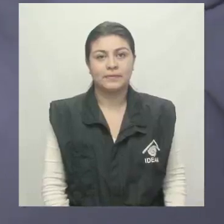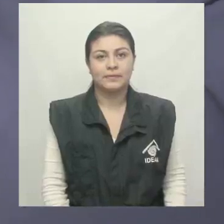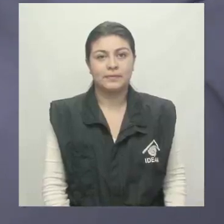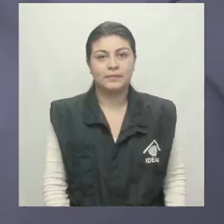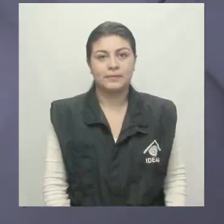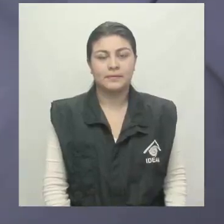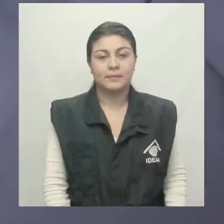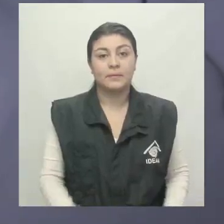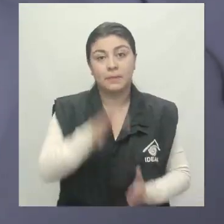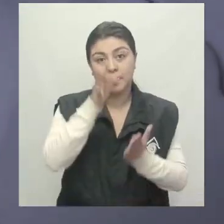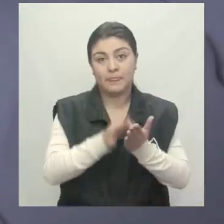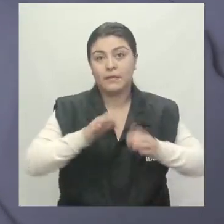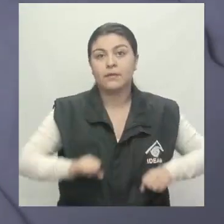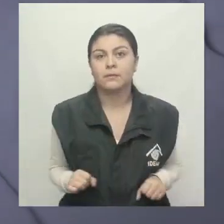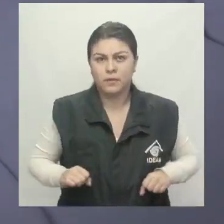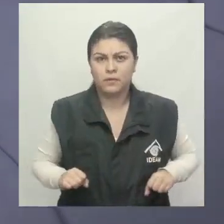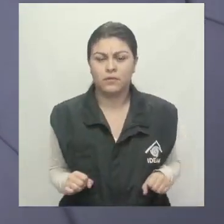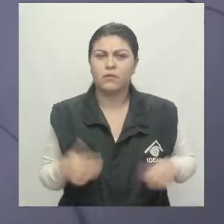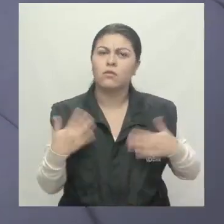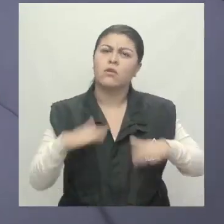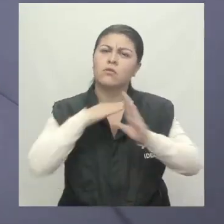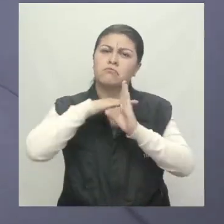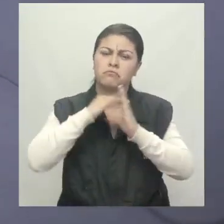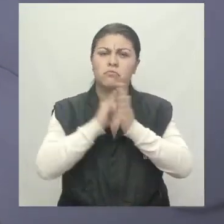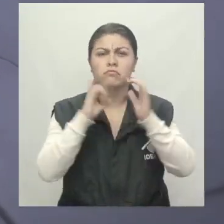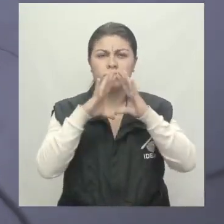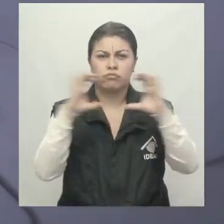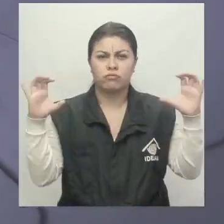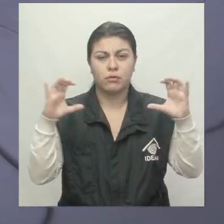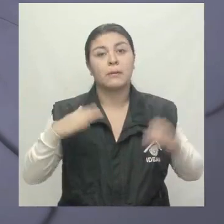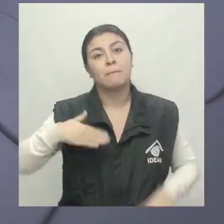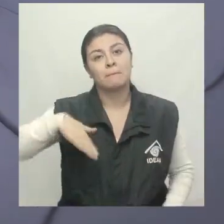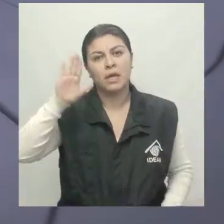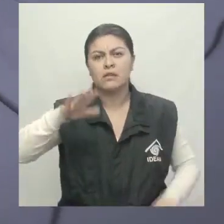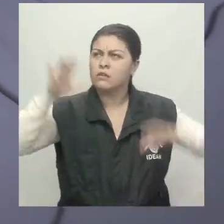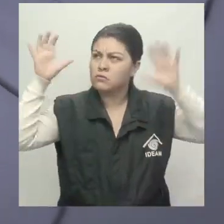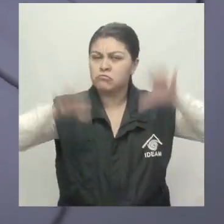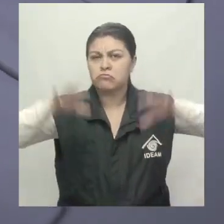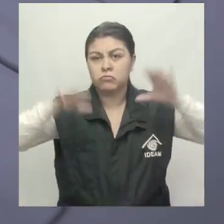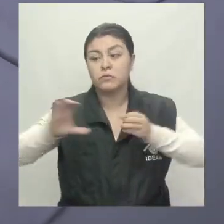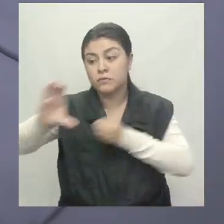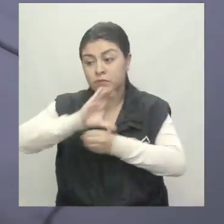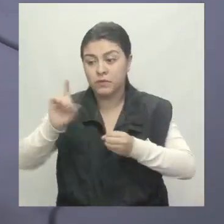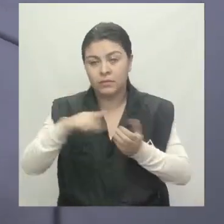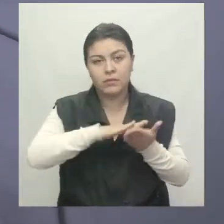La capital se caracteriza por sus cielos parcialmente nublados, con tiempo seco en la ciudad y la sabana.